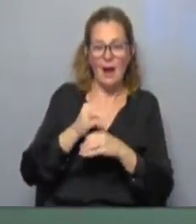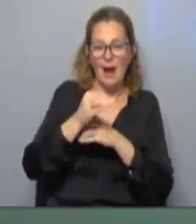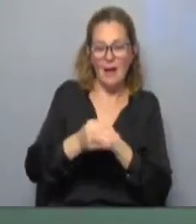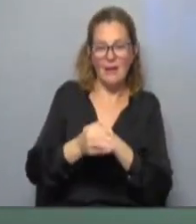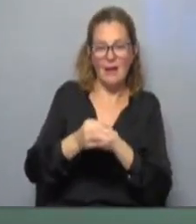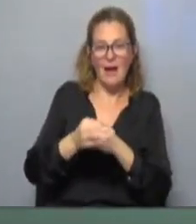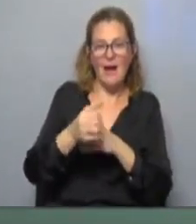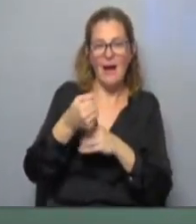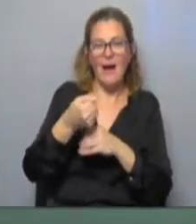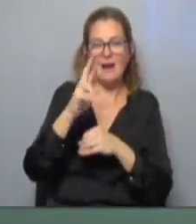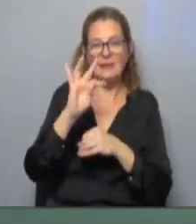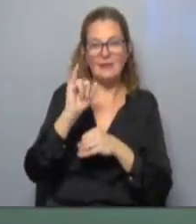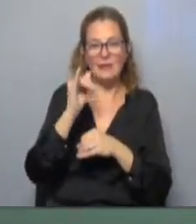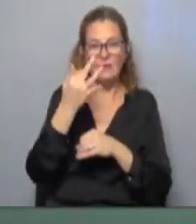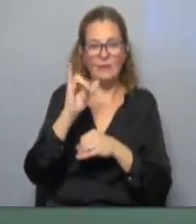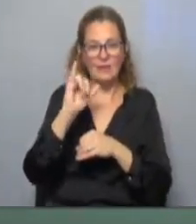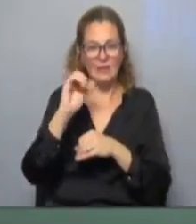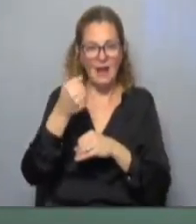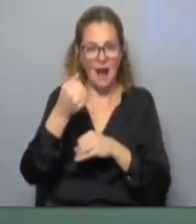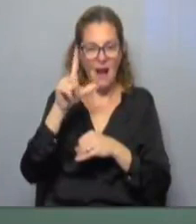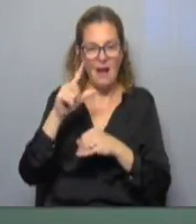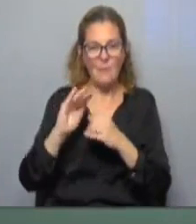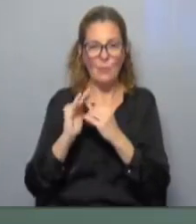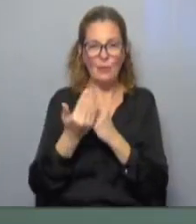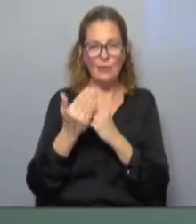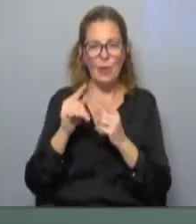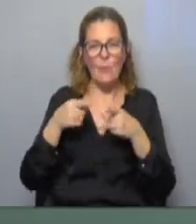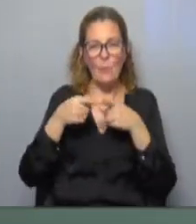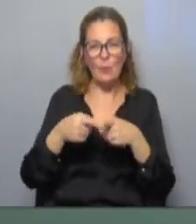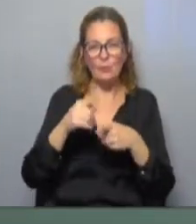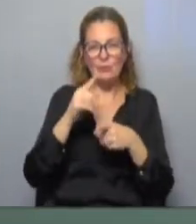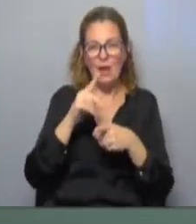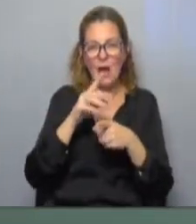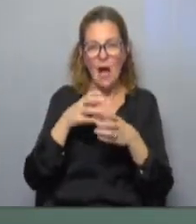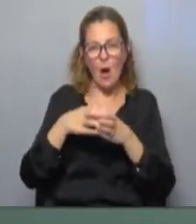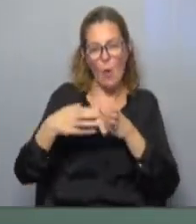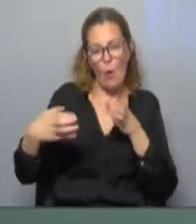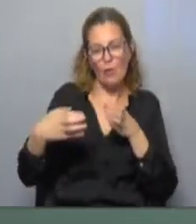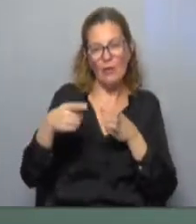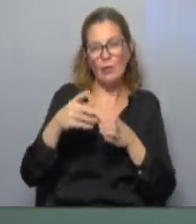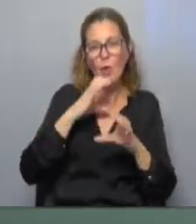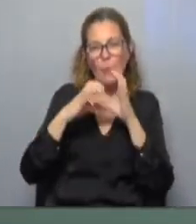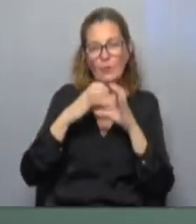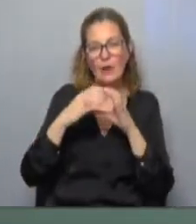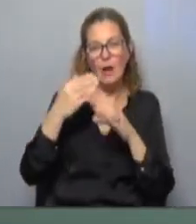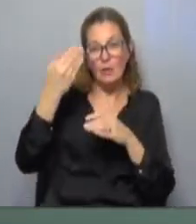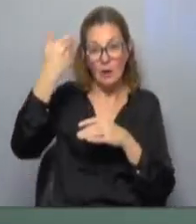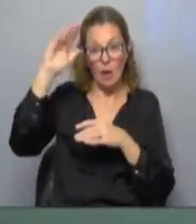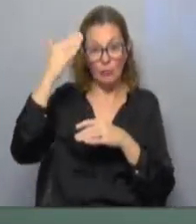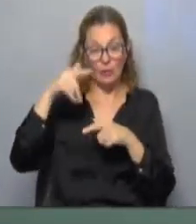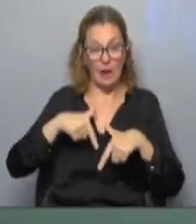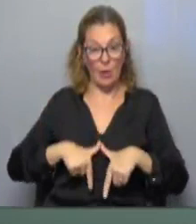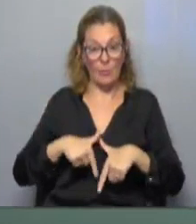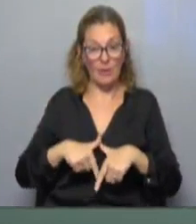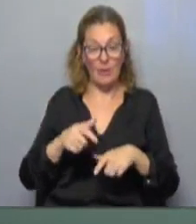isla artificial en la costa montevideana a la altura de Punta Gorda esto se comunicó luego de una reunión entre jerarcas de la comuna